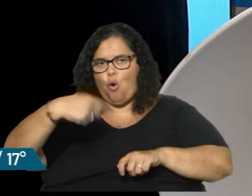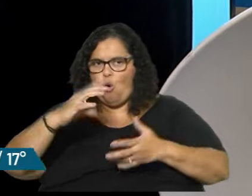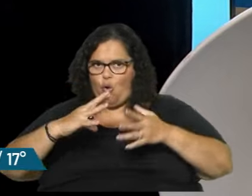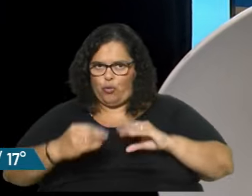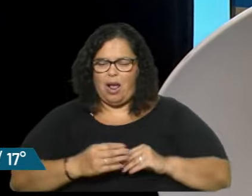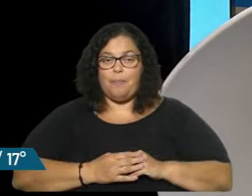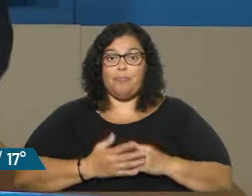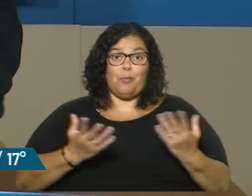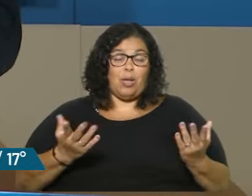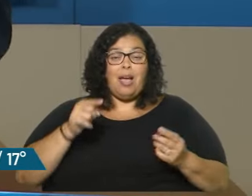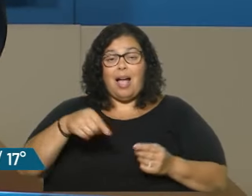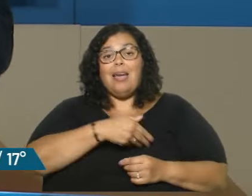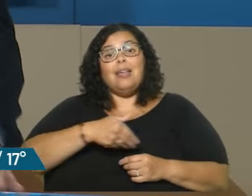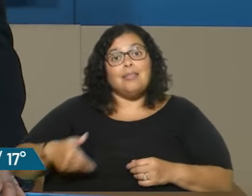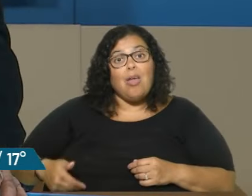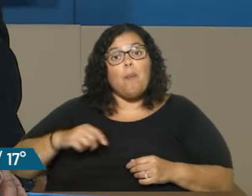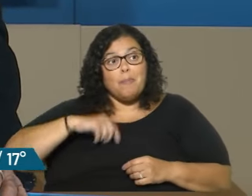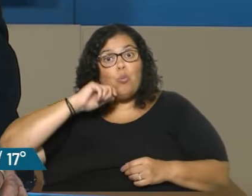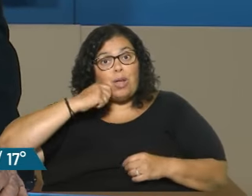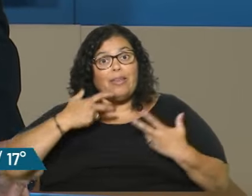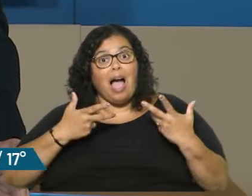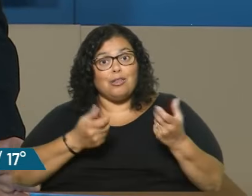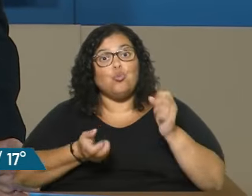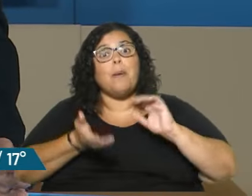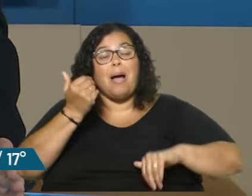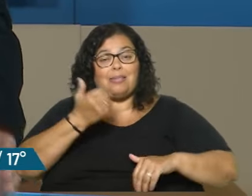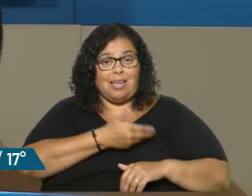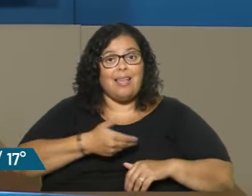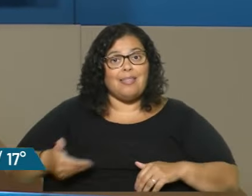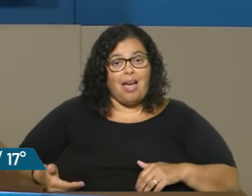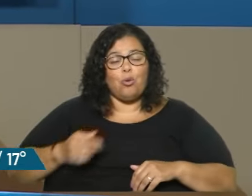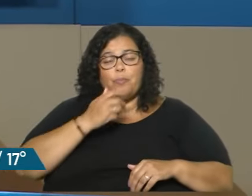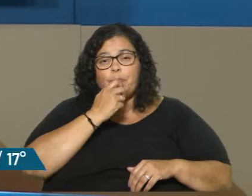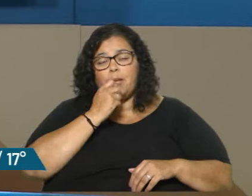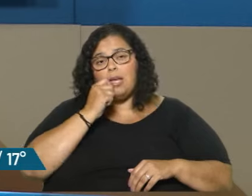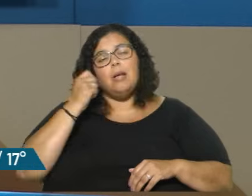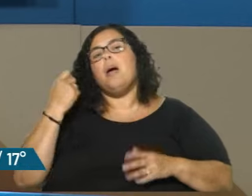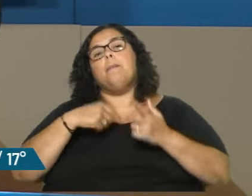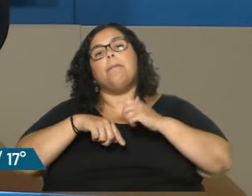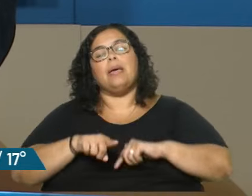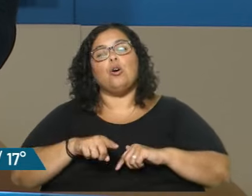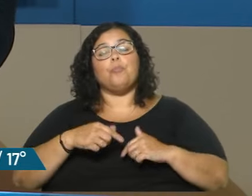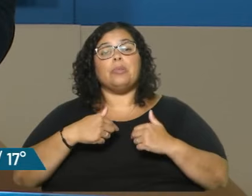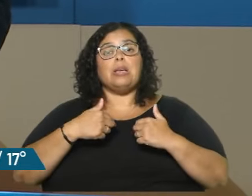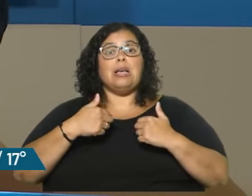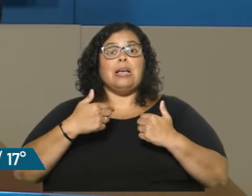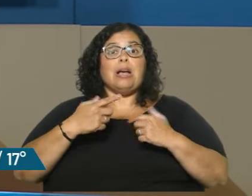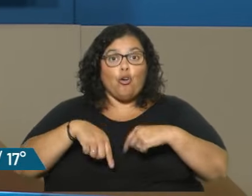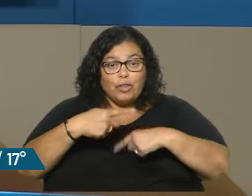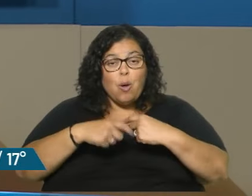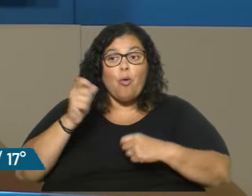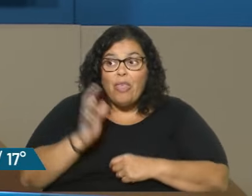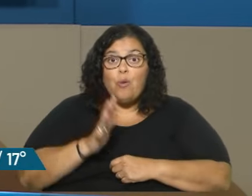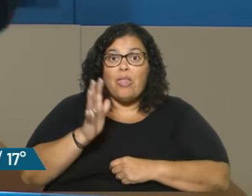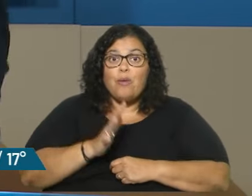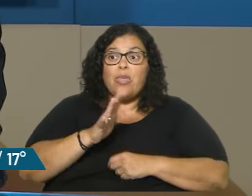el Estado podría, claro, me encantaría que el Estado ayudara. Pero el punto es que si nosotros nos seguimos endeudando, a costa